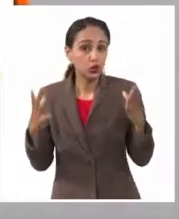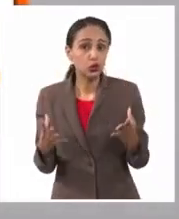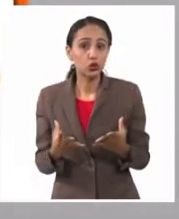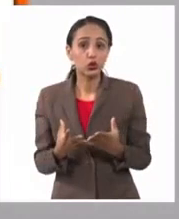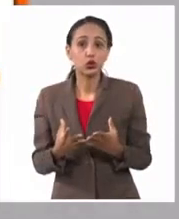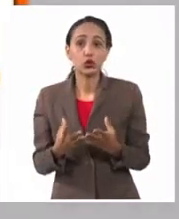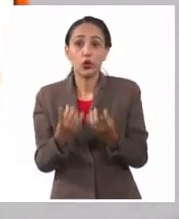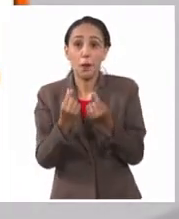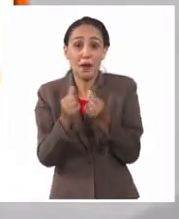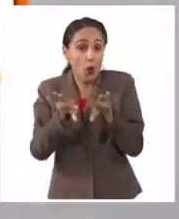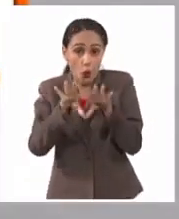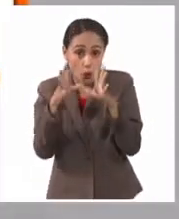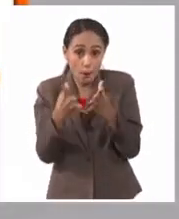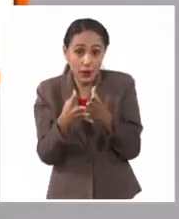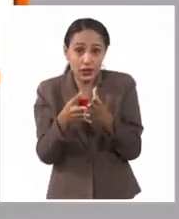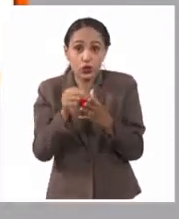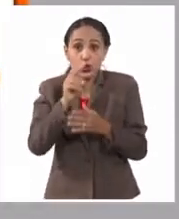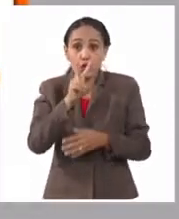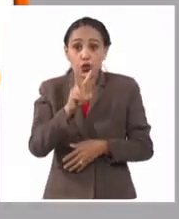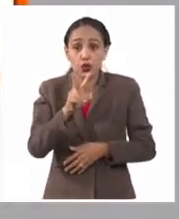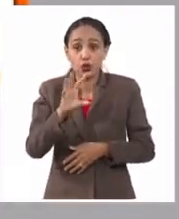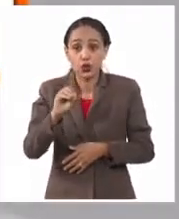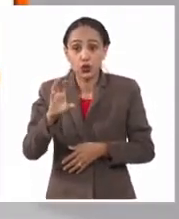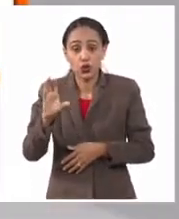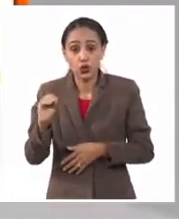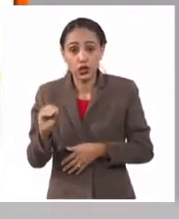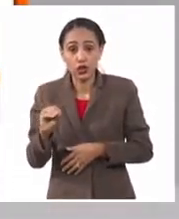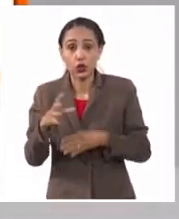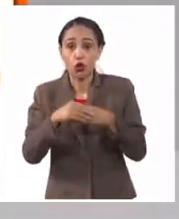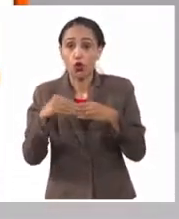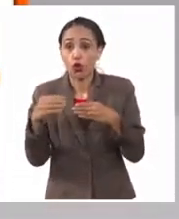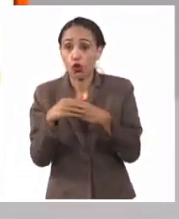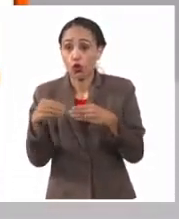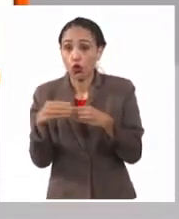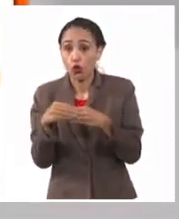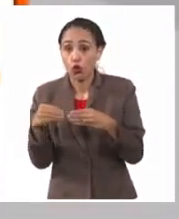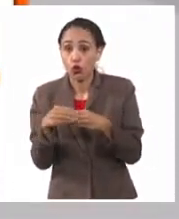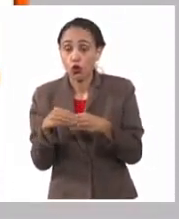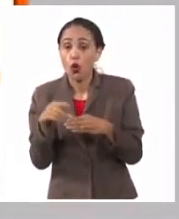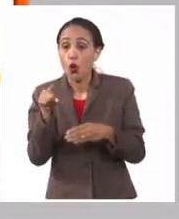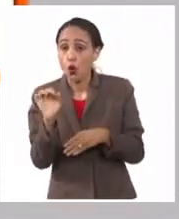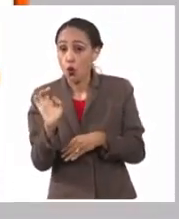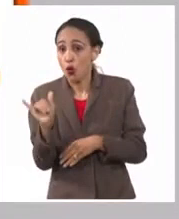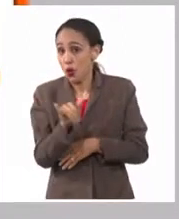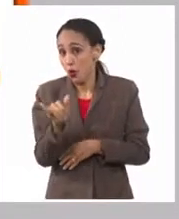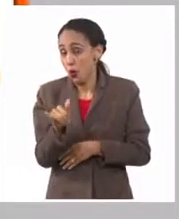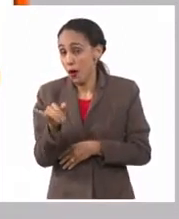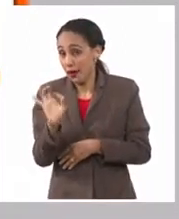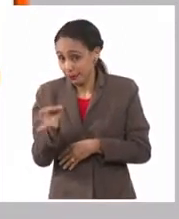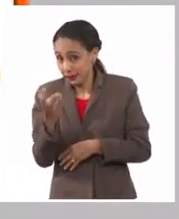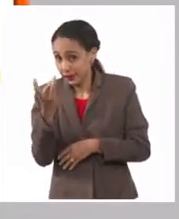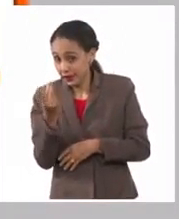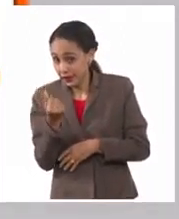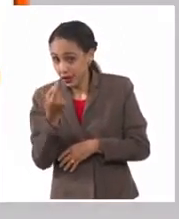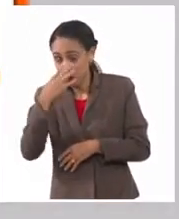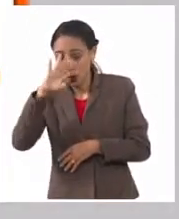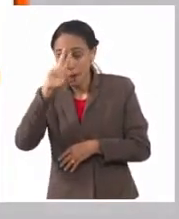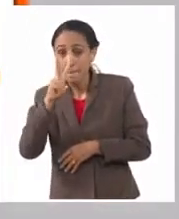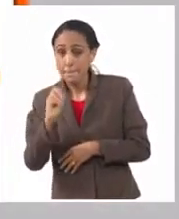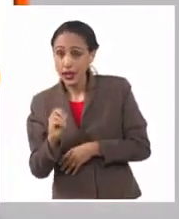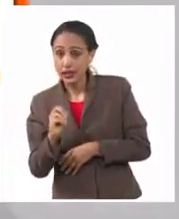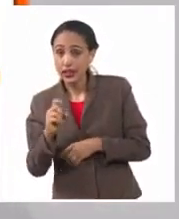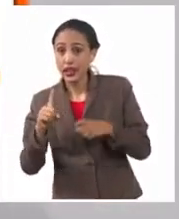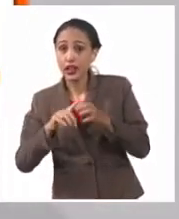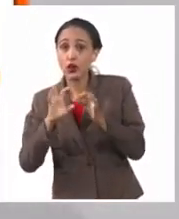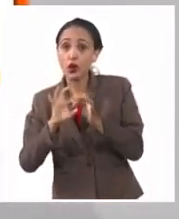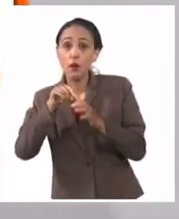valor completo de 200 dólares o su equivalente en peso, que es 20 kilogramos, ahora la persona